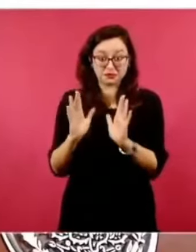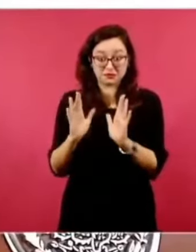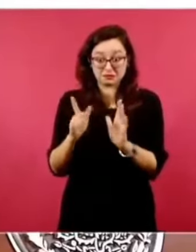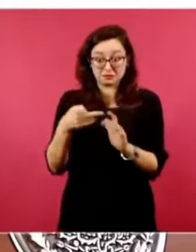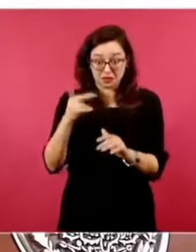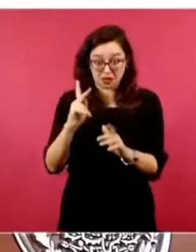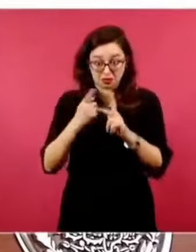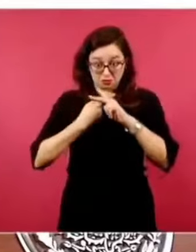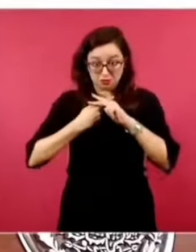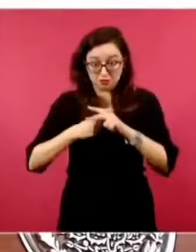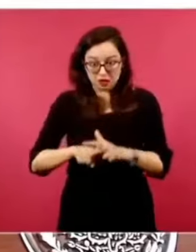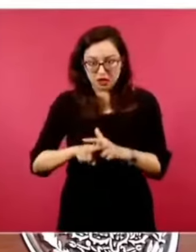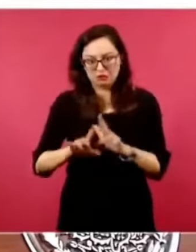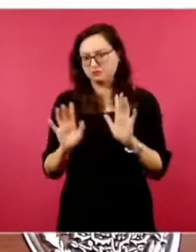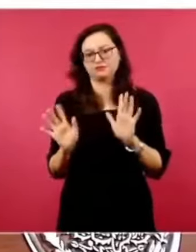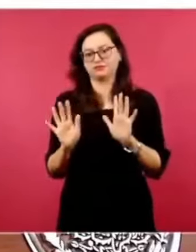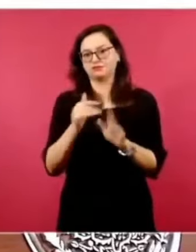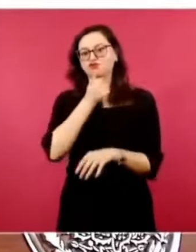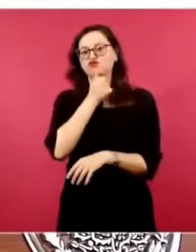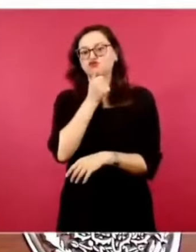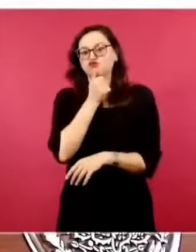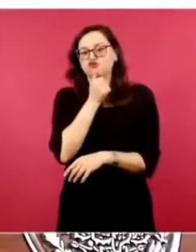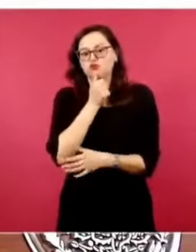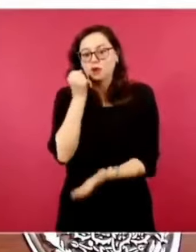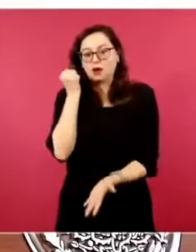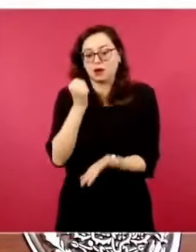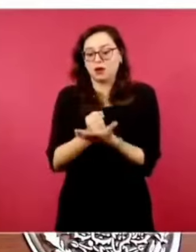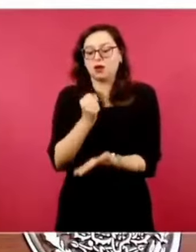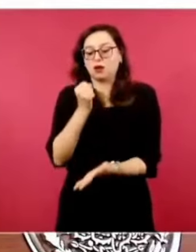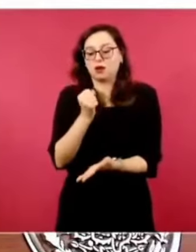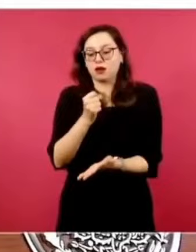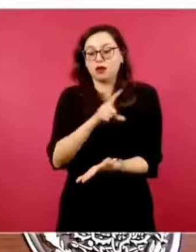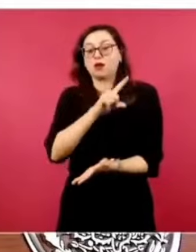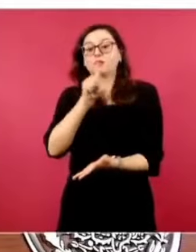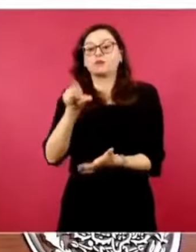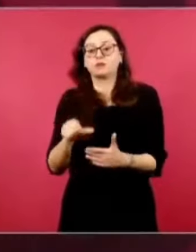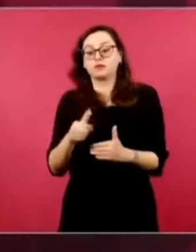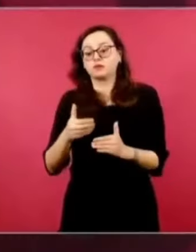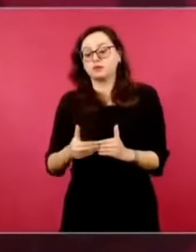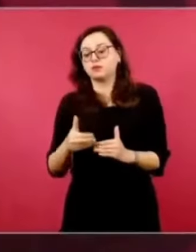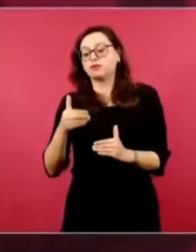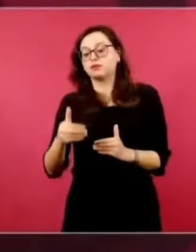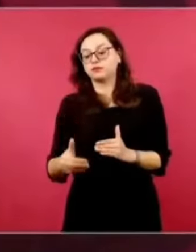las bases para